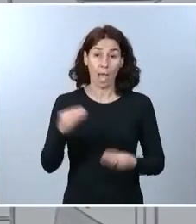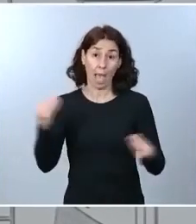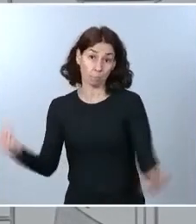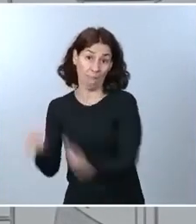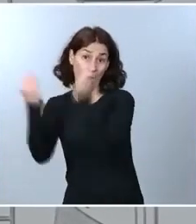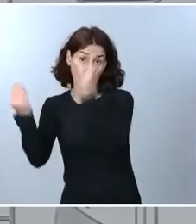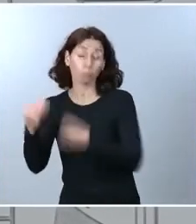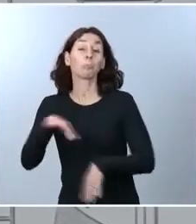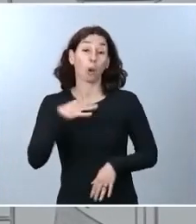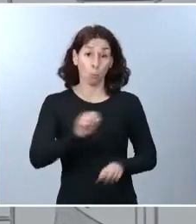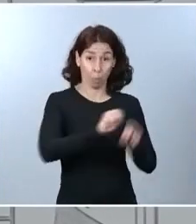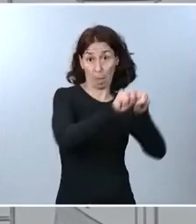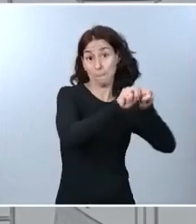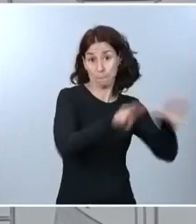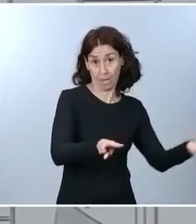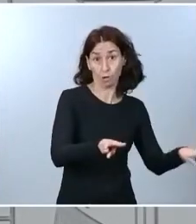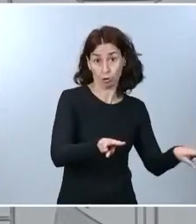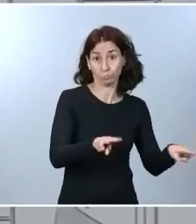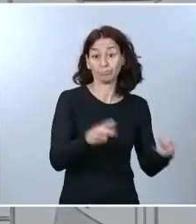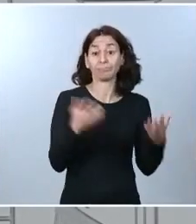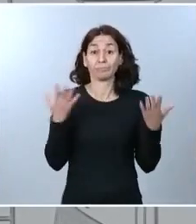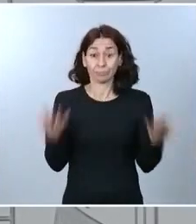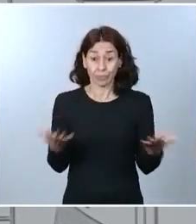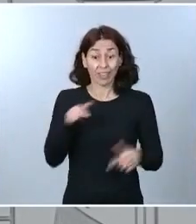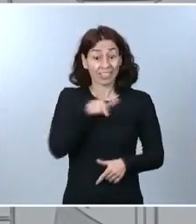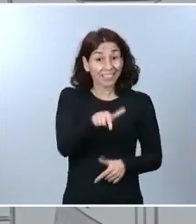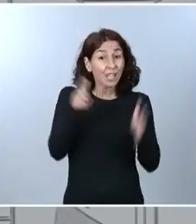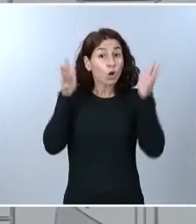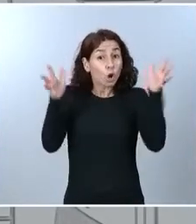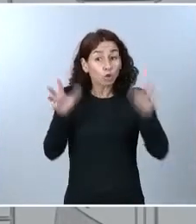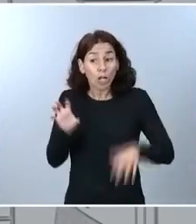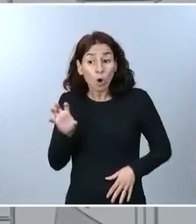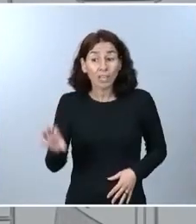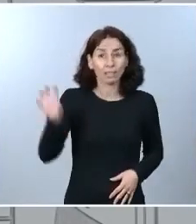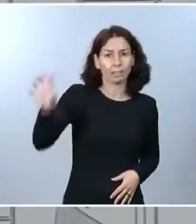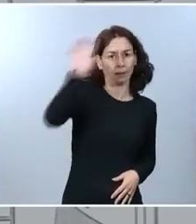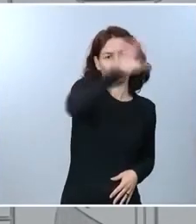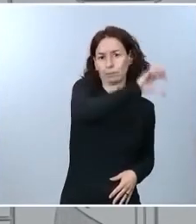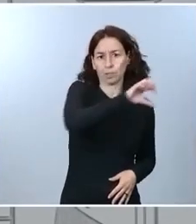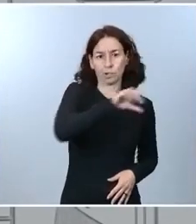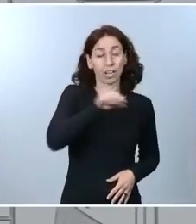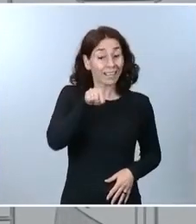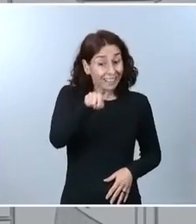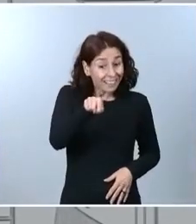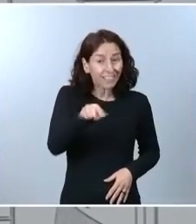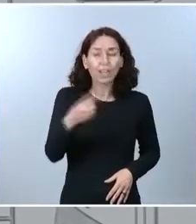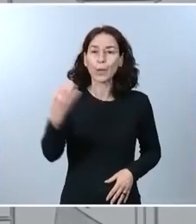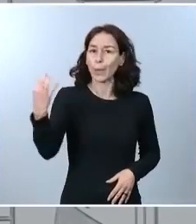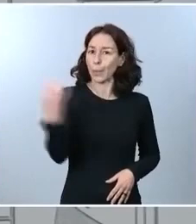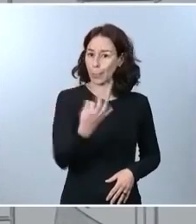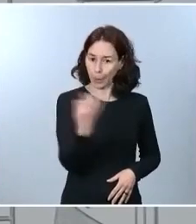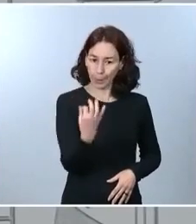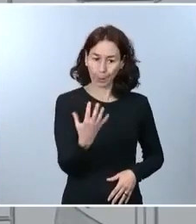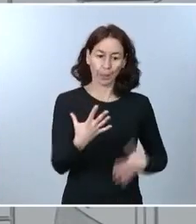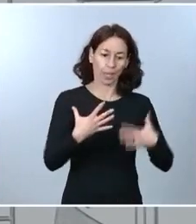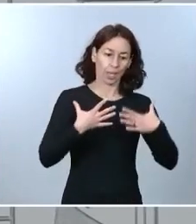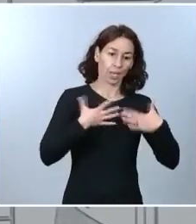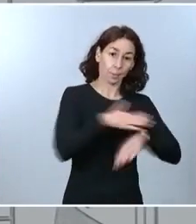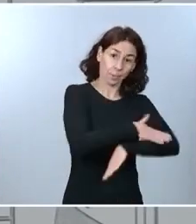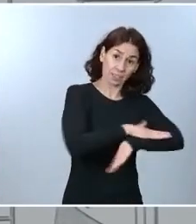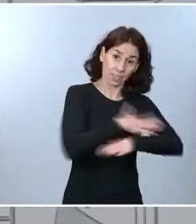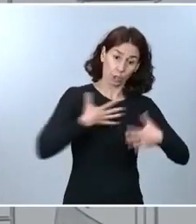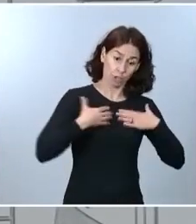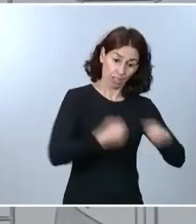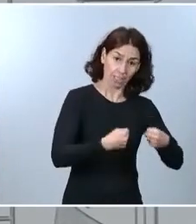todo caso, será el Consejo Interterritorial y siempre de la mano de la colaboración entre comunidades autónomas y el Ministerio de Sanidad y sustentado en los